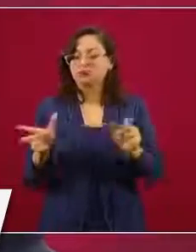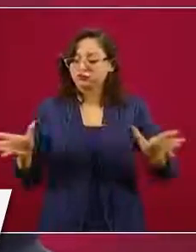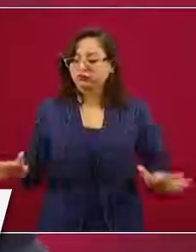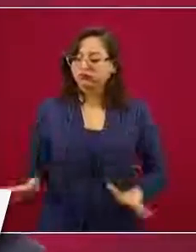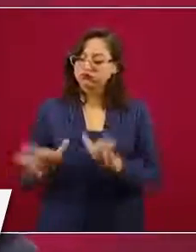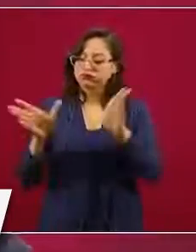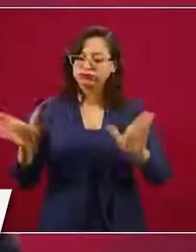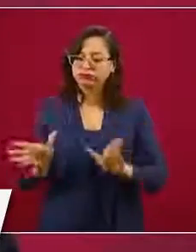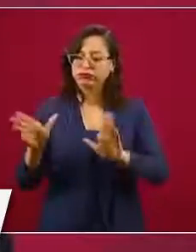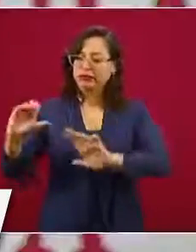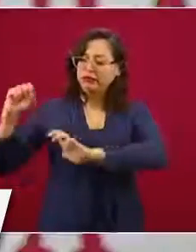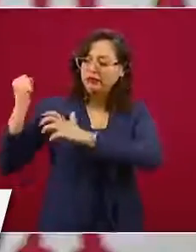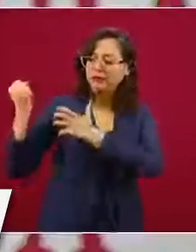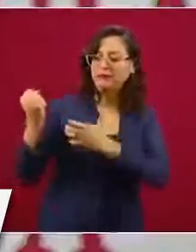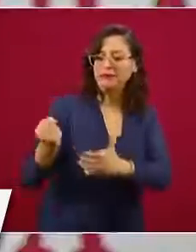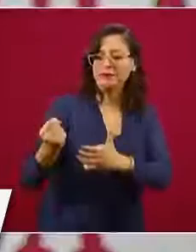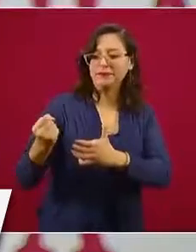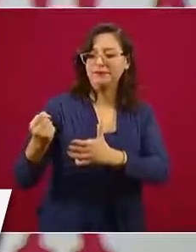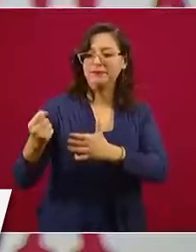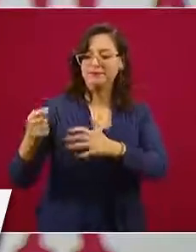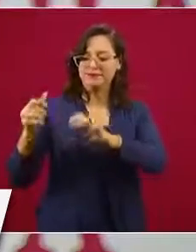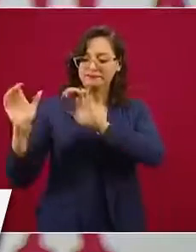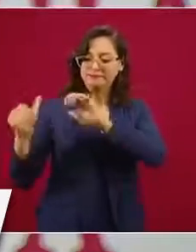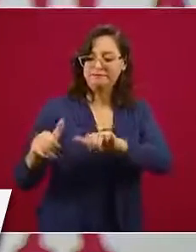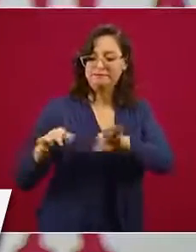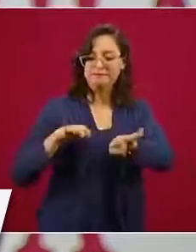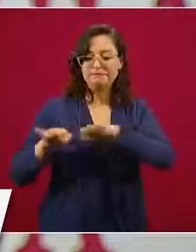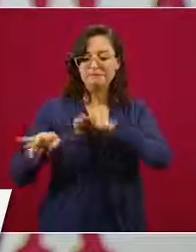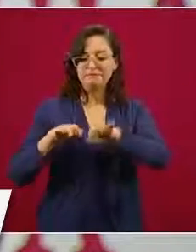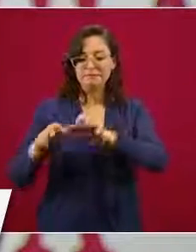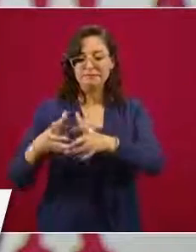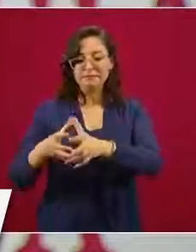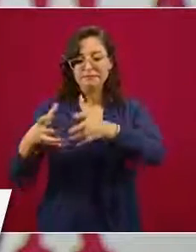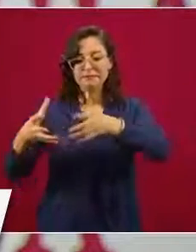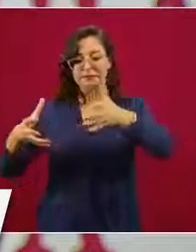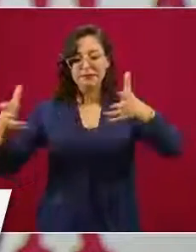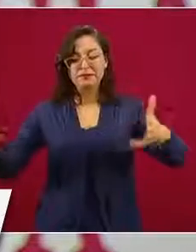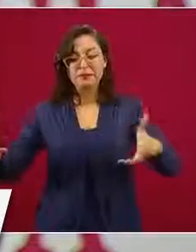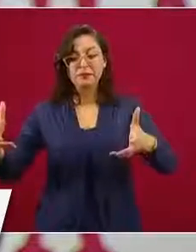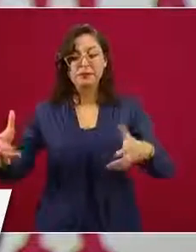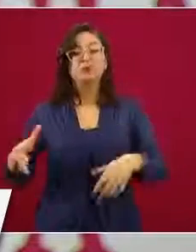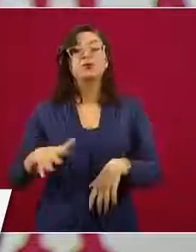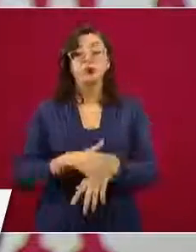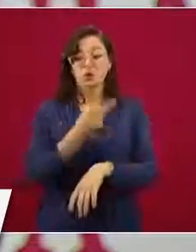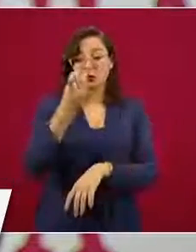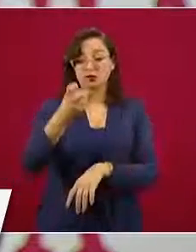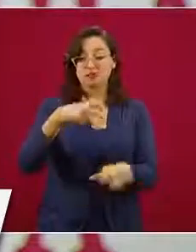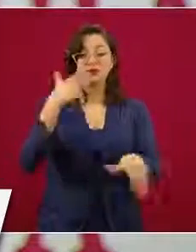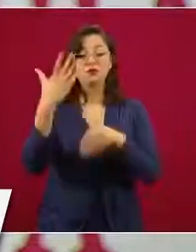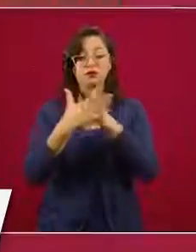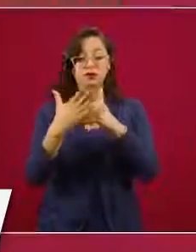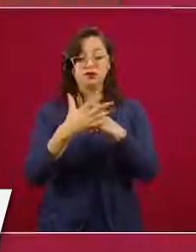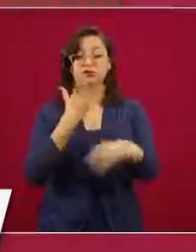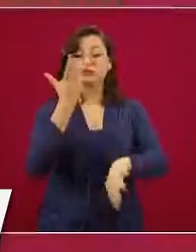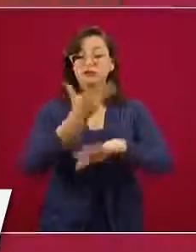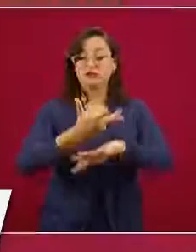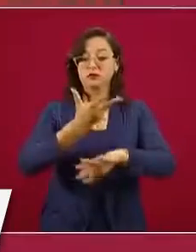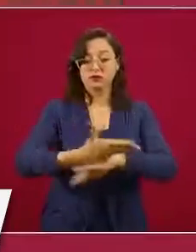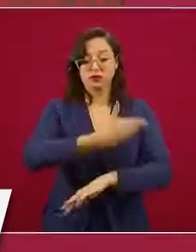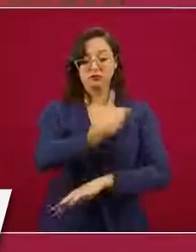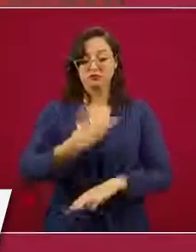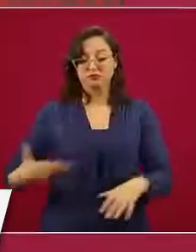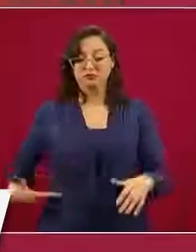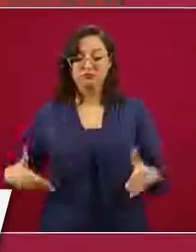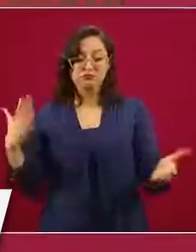crecimiento económico. Ese es el objetivo. Para eso va el señor presidente a los Estados Unidos y por eso habló con ambos